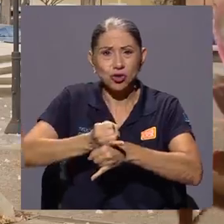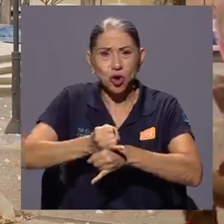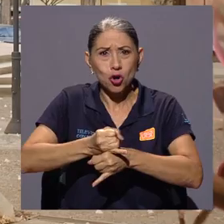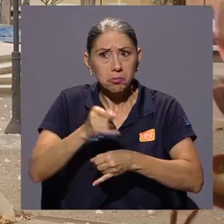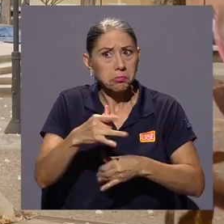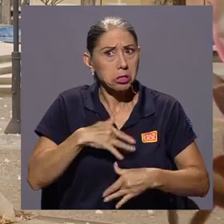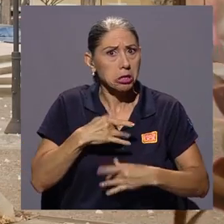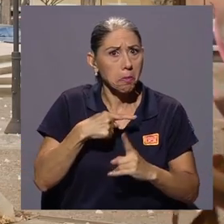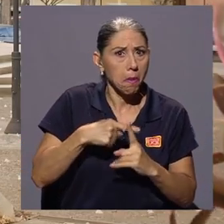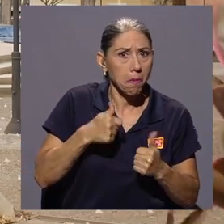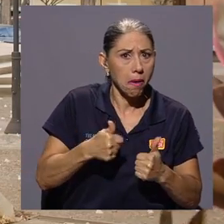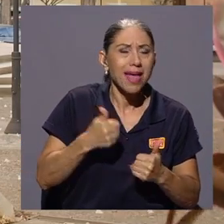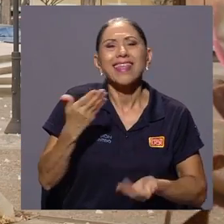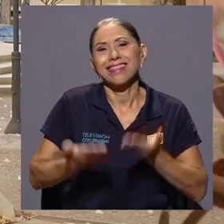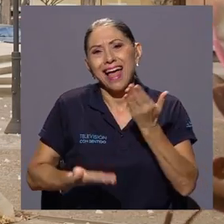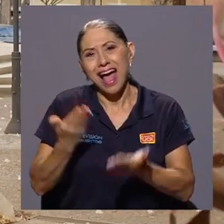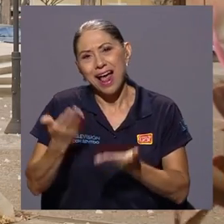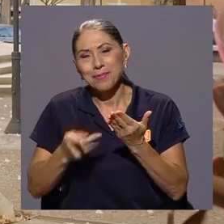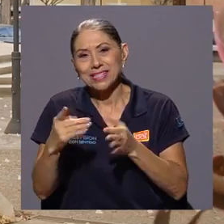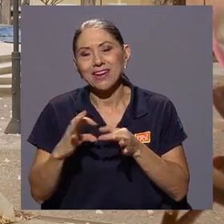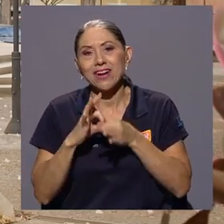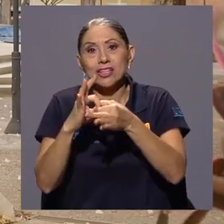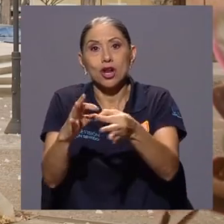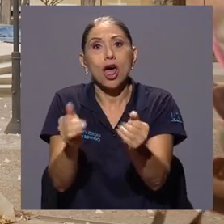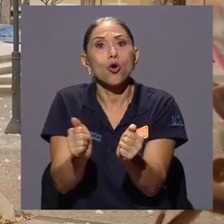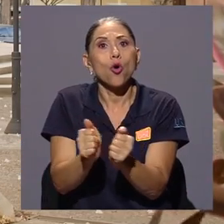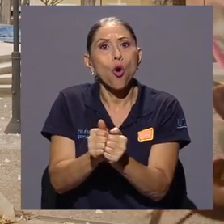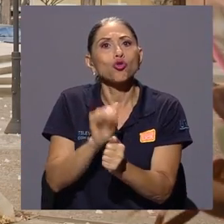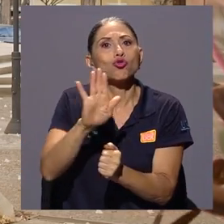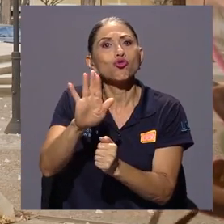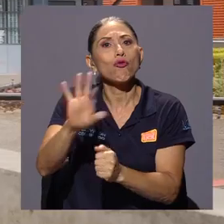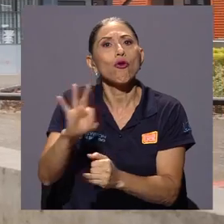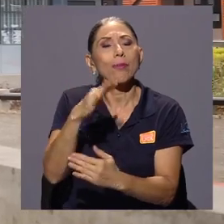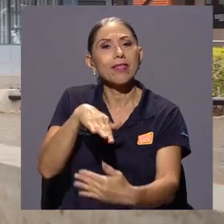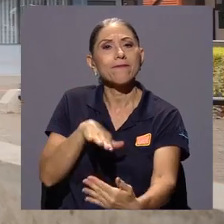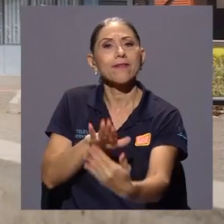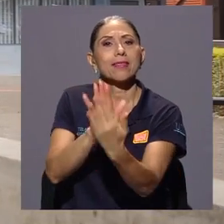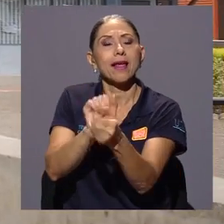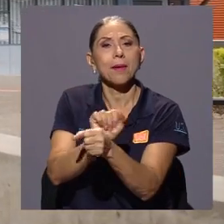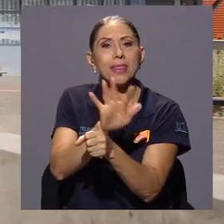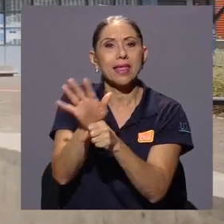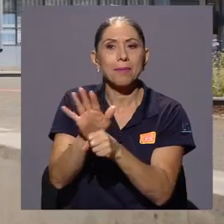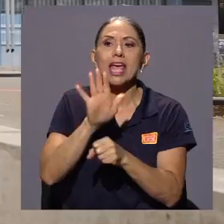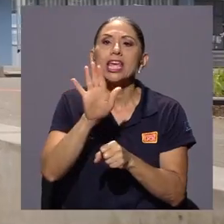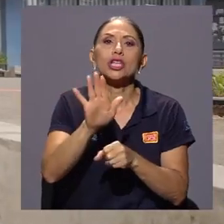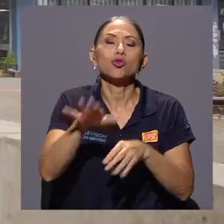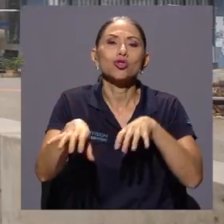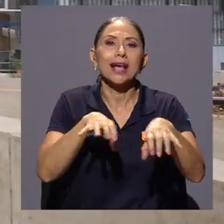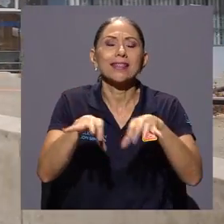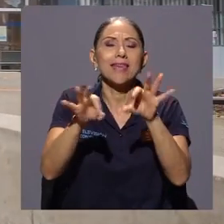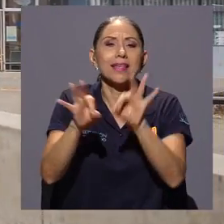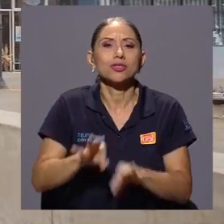posiblemente esté relacionado con la participación que ha tenido en el manejo de la pandemia y sus actividades sustantivas.